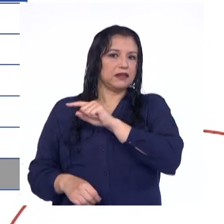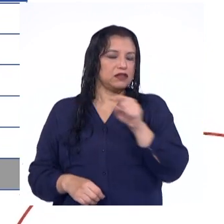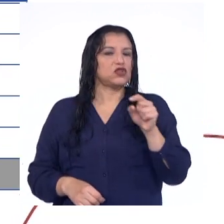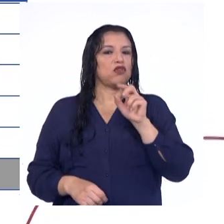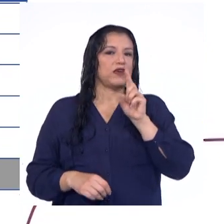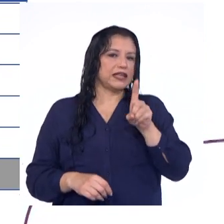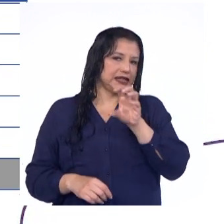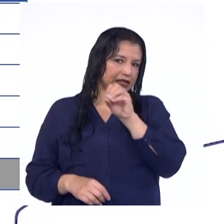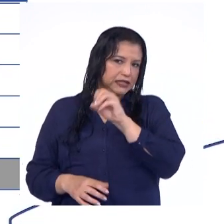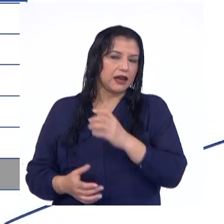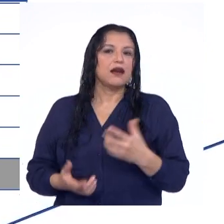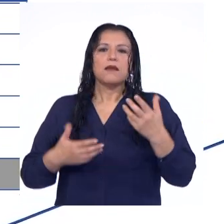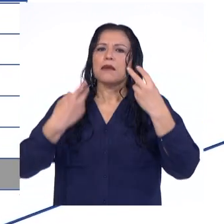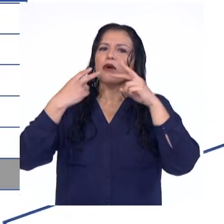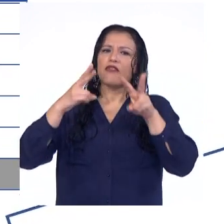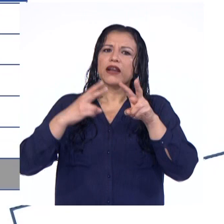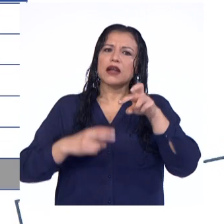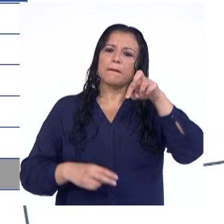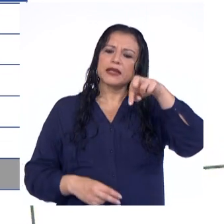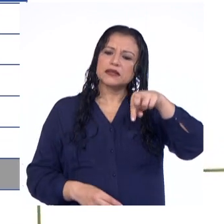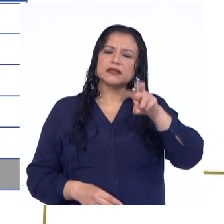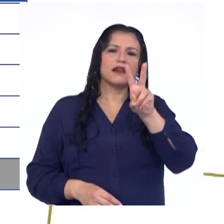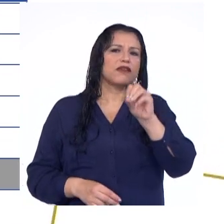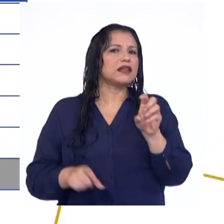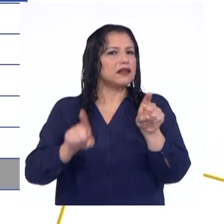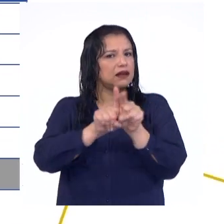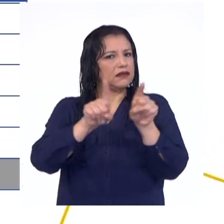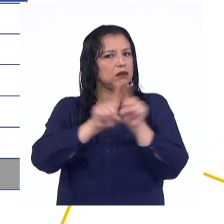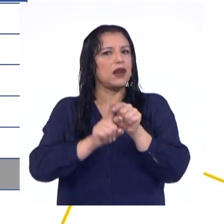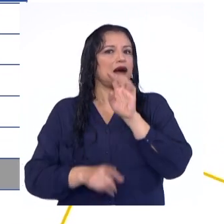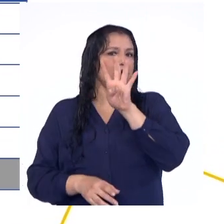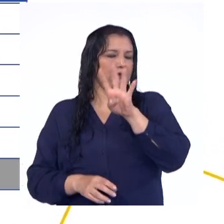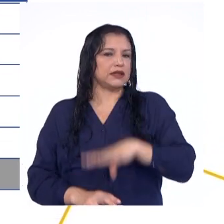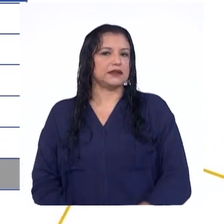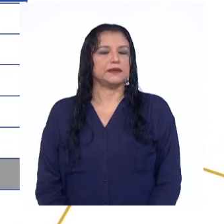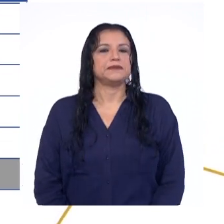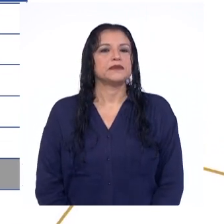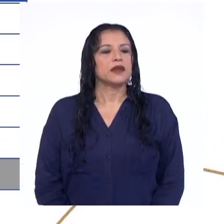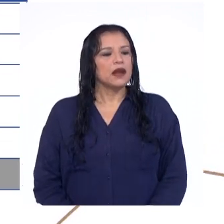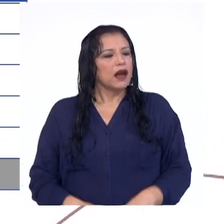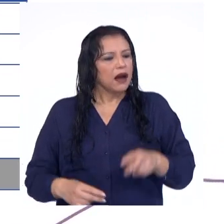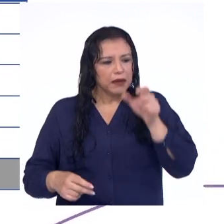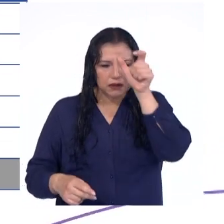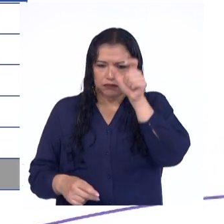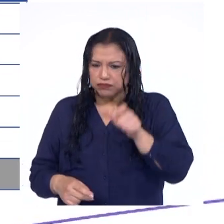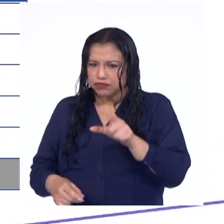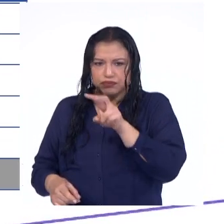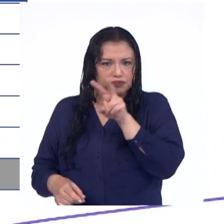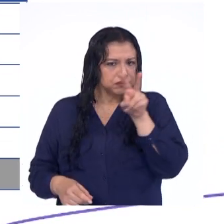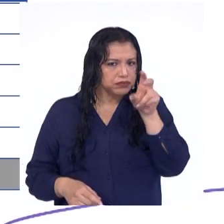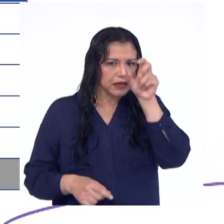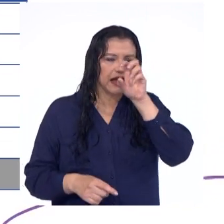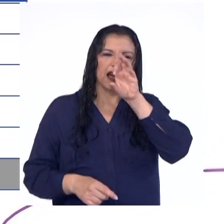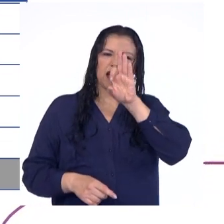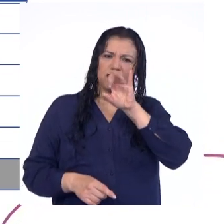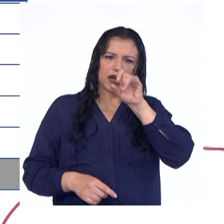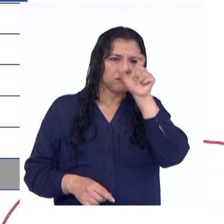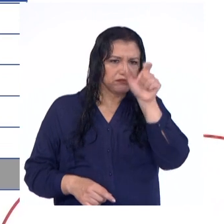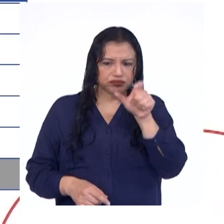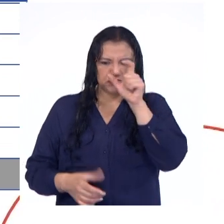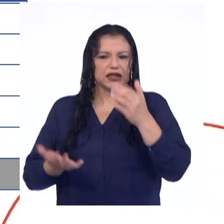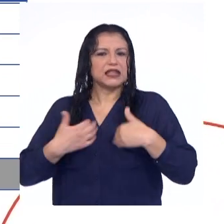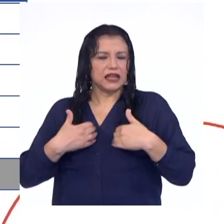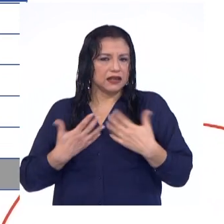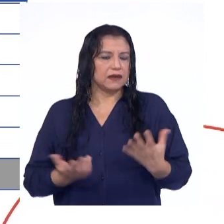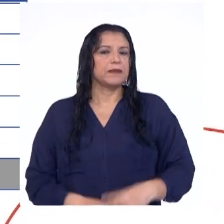que podemos observar que el percentil 20 es igual a 4. Ubiquemos qué valor de la frecuencia absoluta acumulada lo